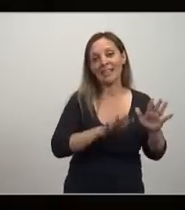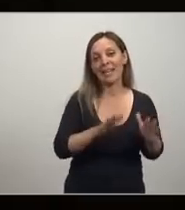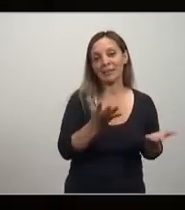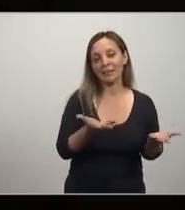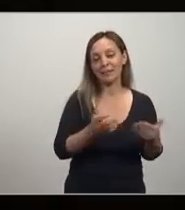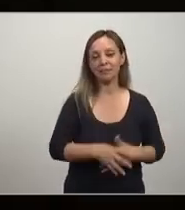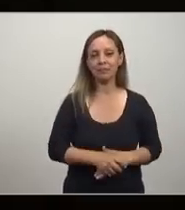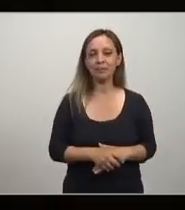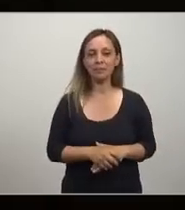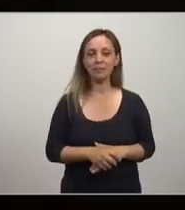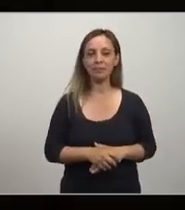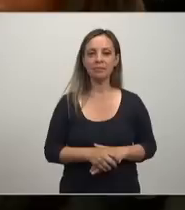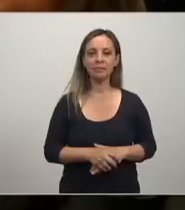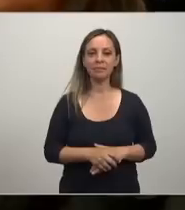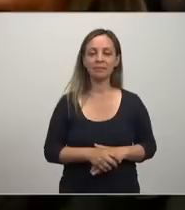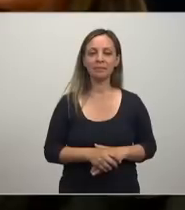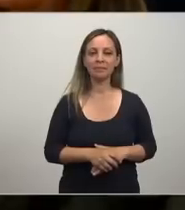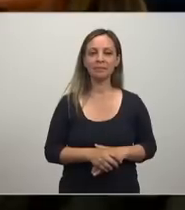del Estado